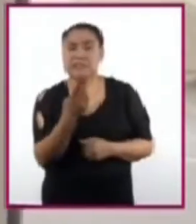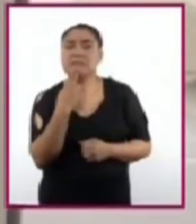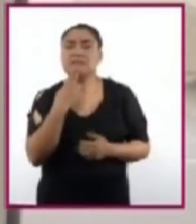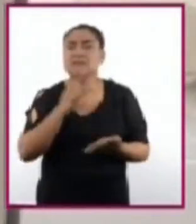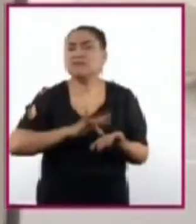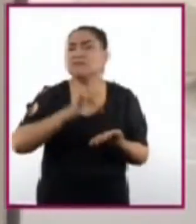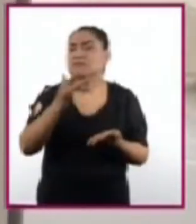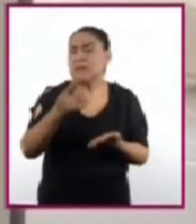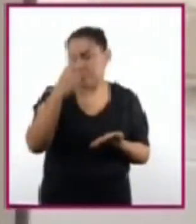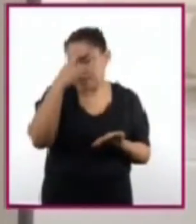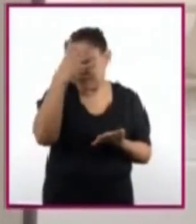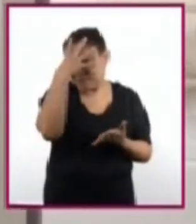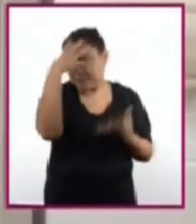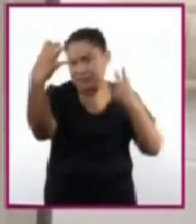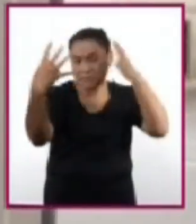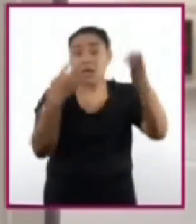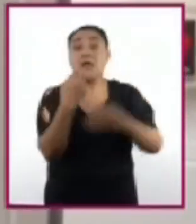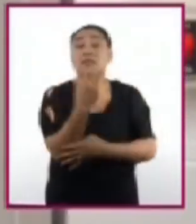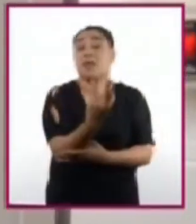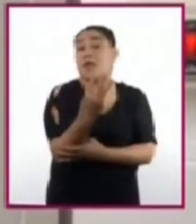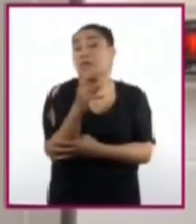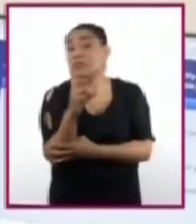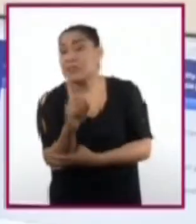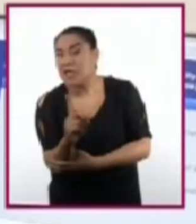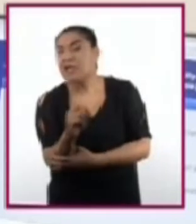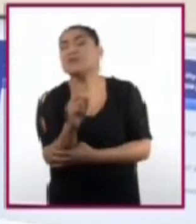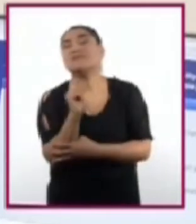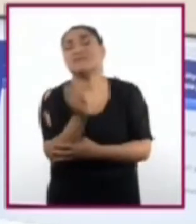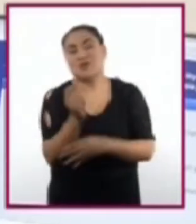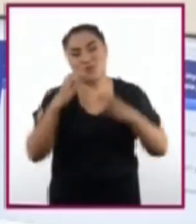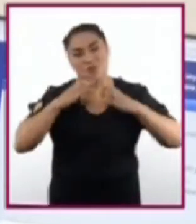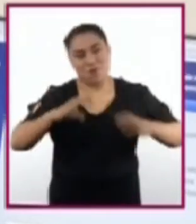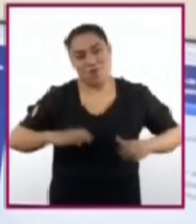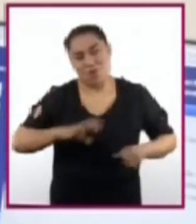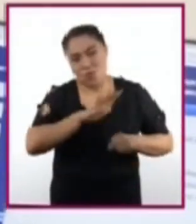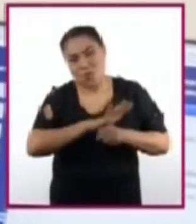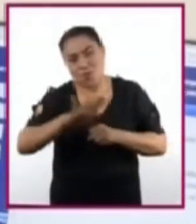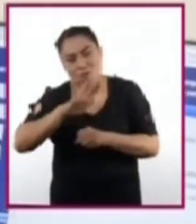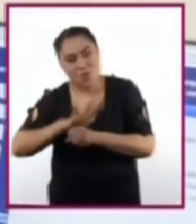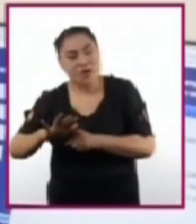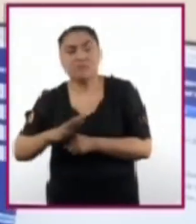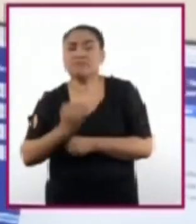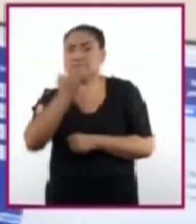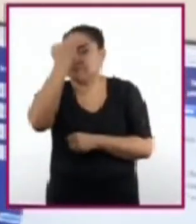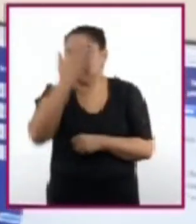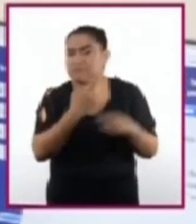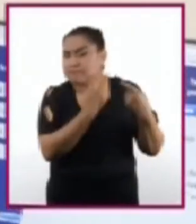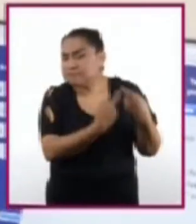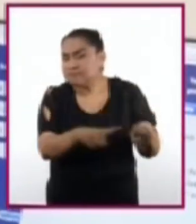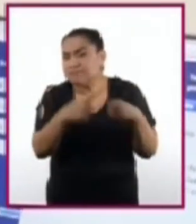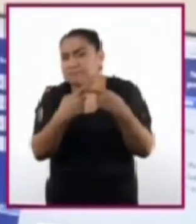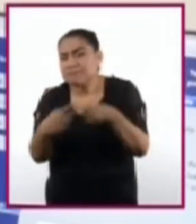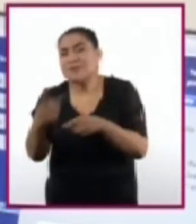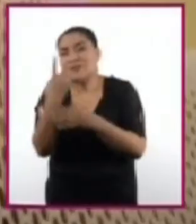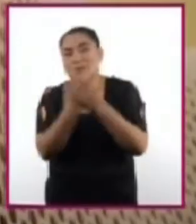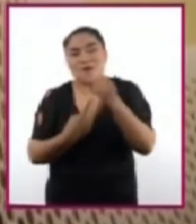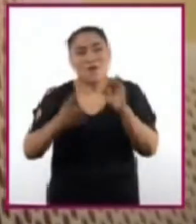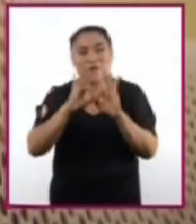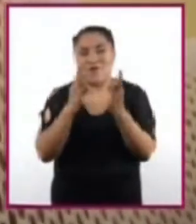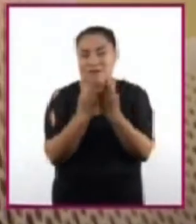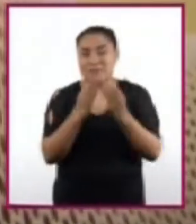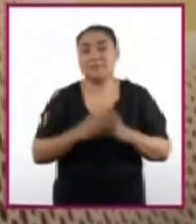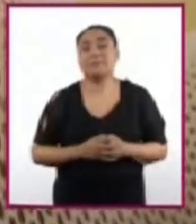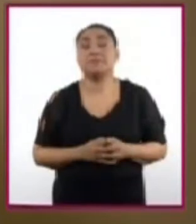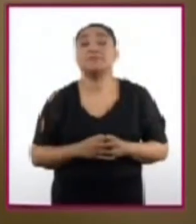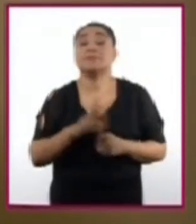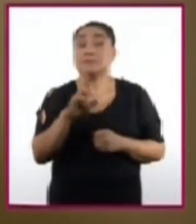obtener una imagen tridimensional de un órgano, partiendo de numerosas imágenes bidimensionales. En